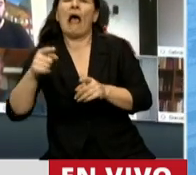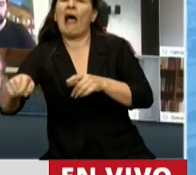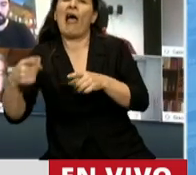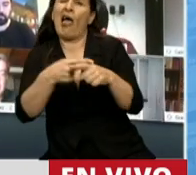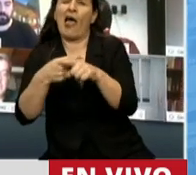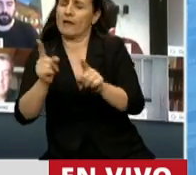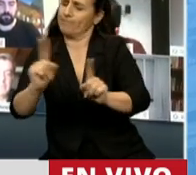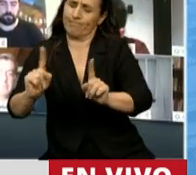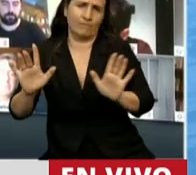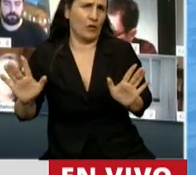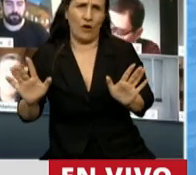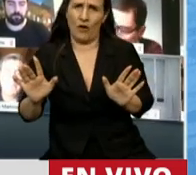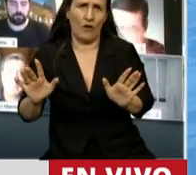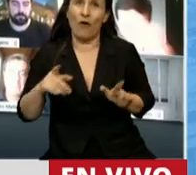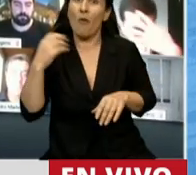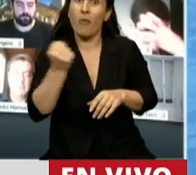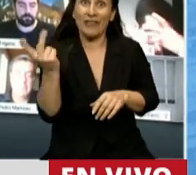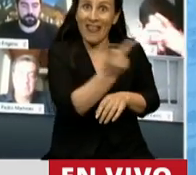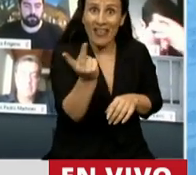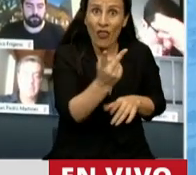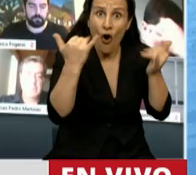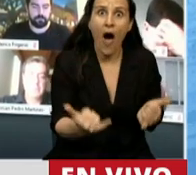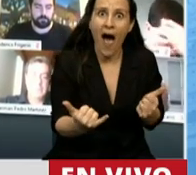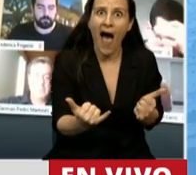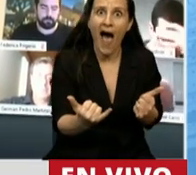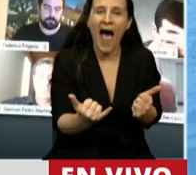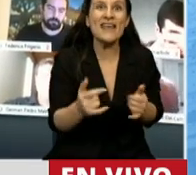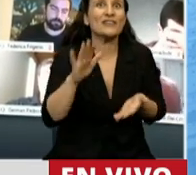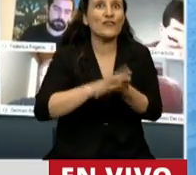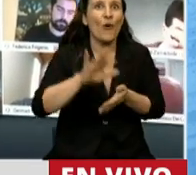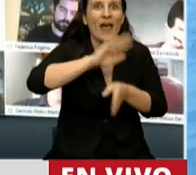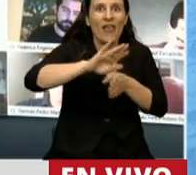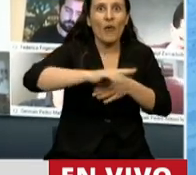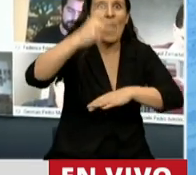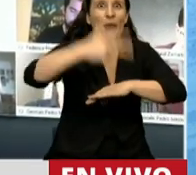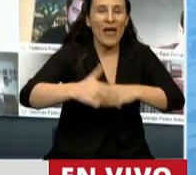discusión, permite descomprimir el perfil de vencimiento de la deuda,